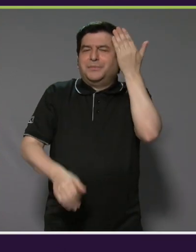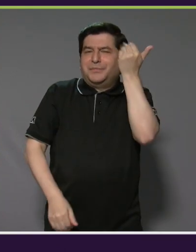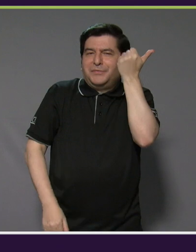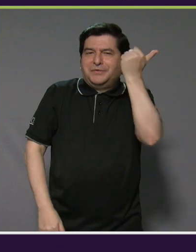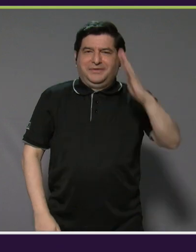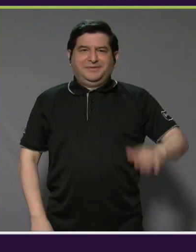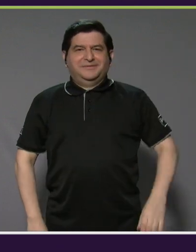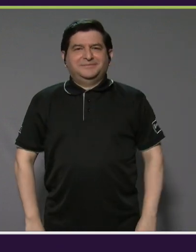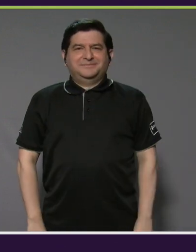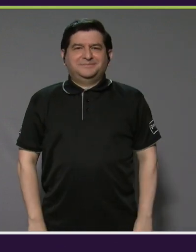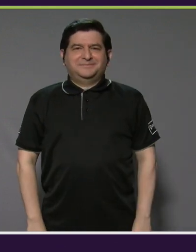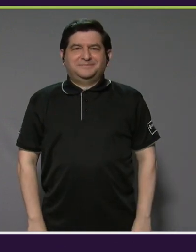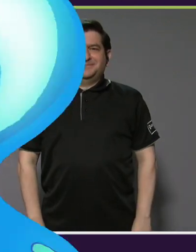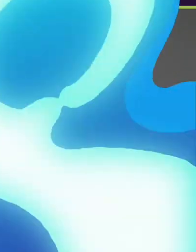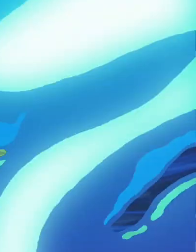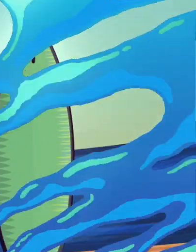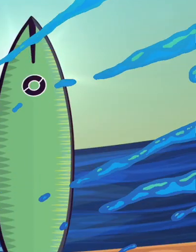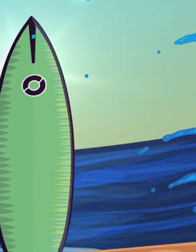qué.